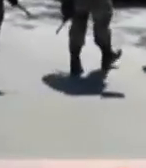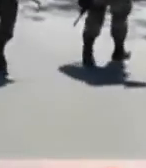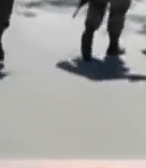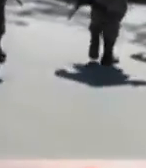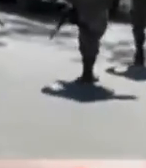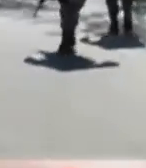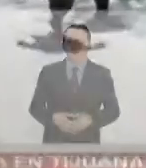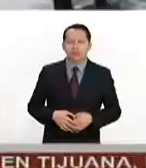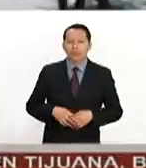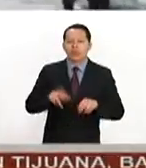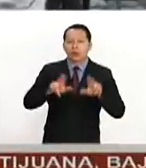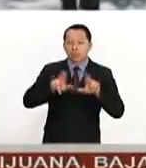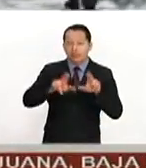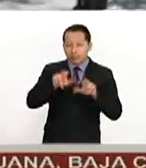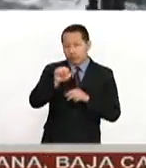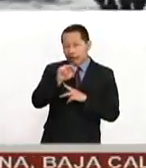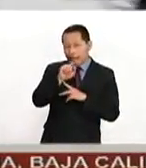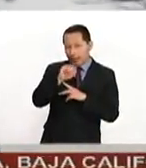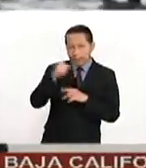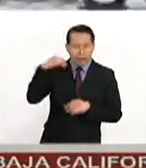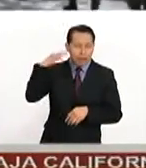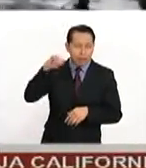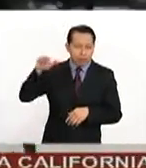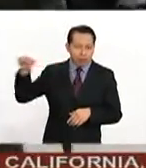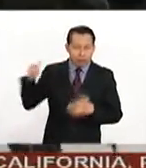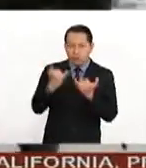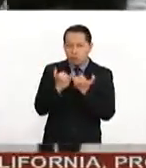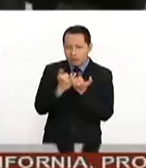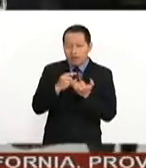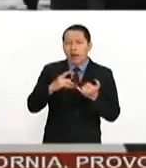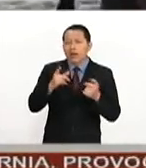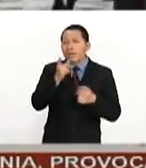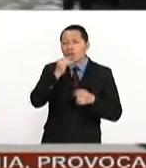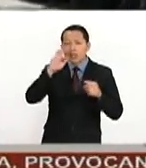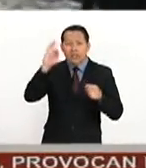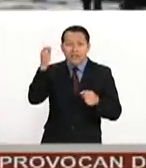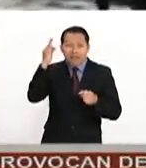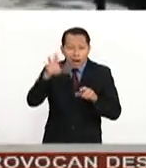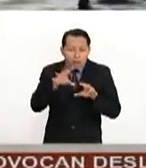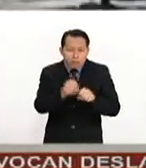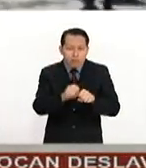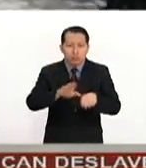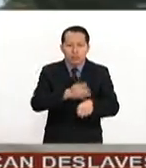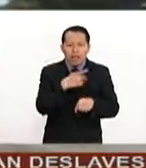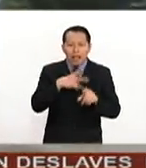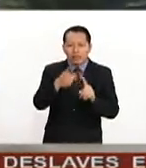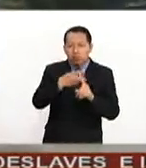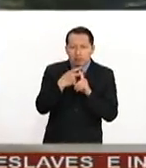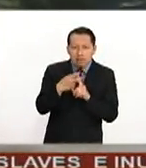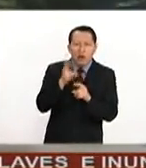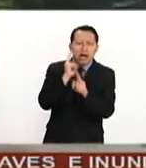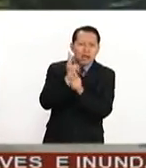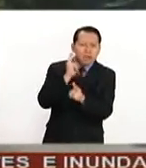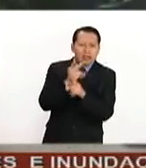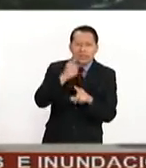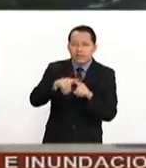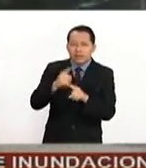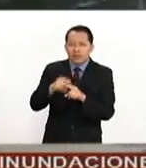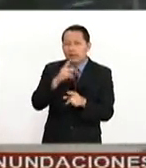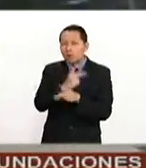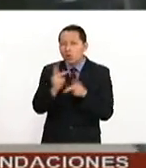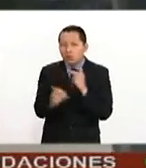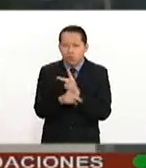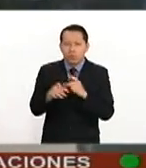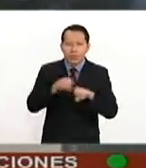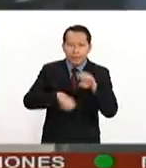Normalistas de Arteaga, Michoacán, fueron detenidos por elementos de la Policía Federal cuando presuntamente secuestraron camionetas de reparto de mercancías de